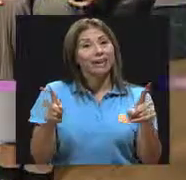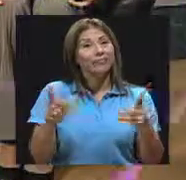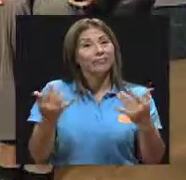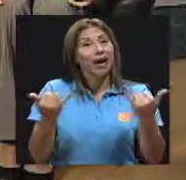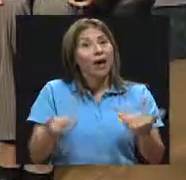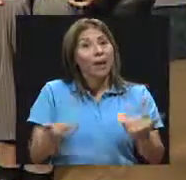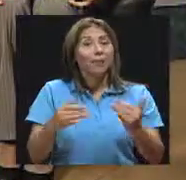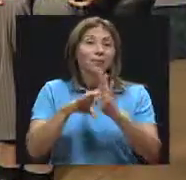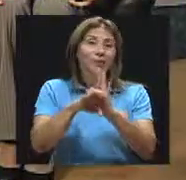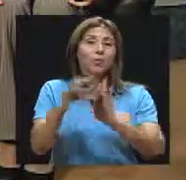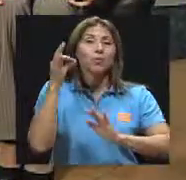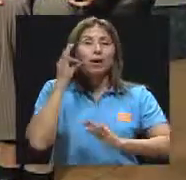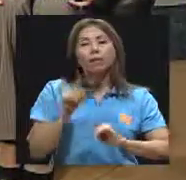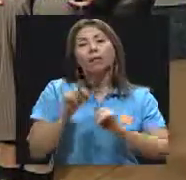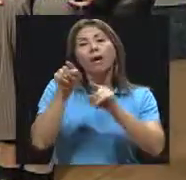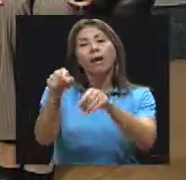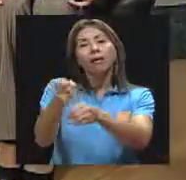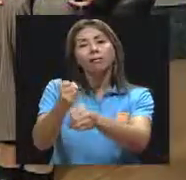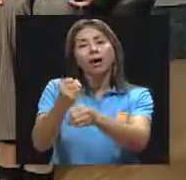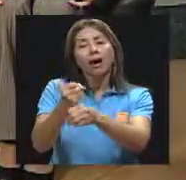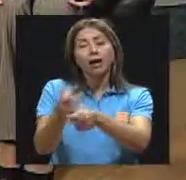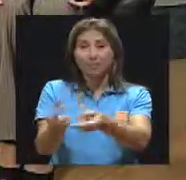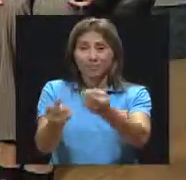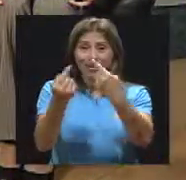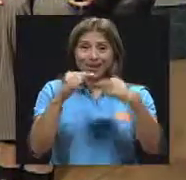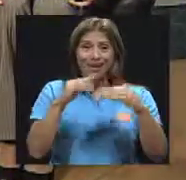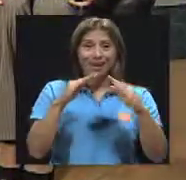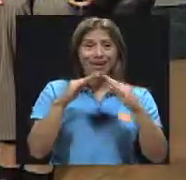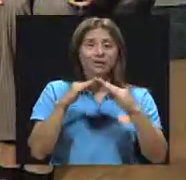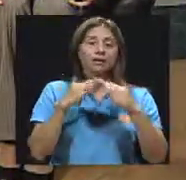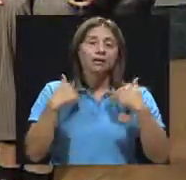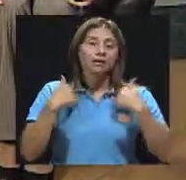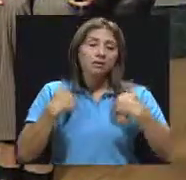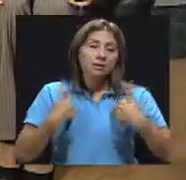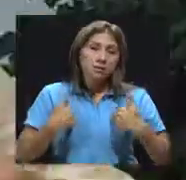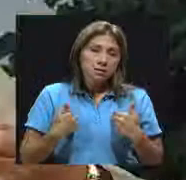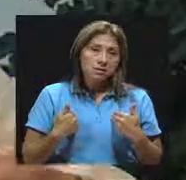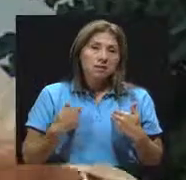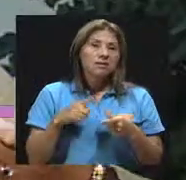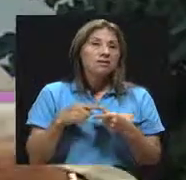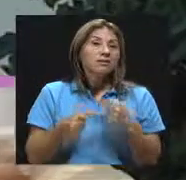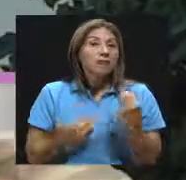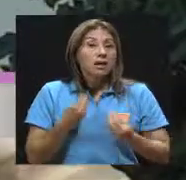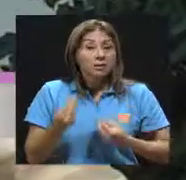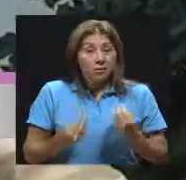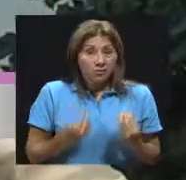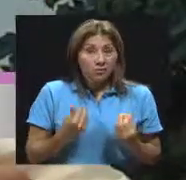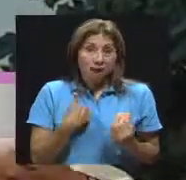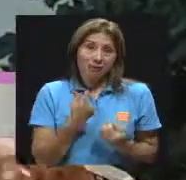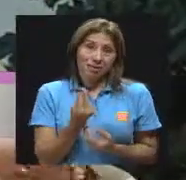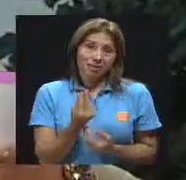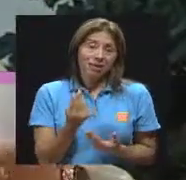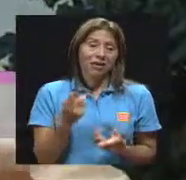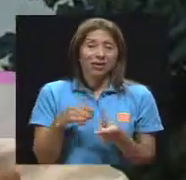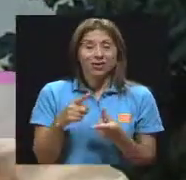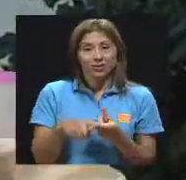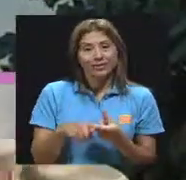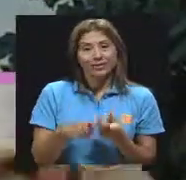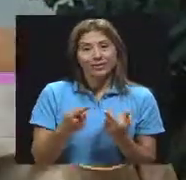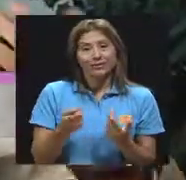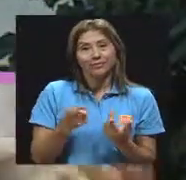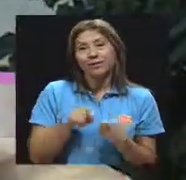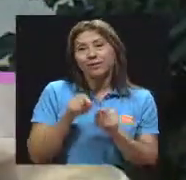venimos cansadas del trabajo y entonces muchísimas veces cuando hay recursos económicos, pues entonces se pasa con cierta